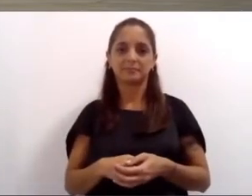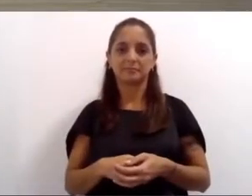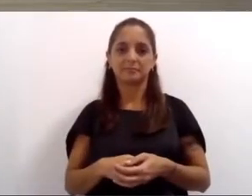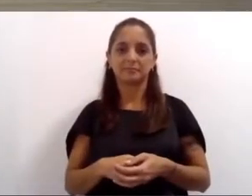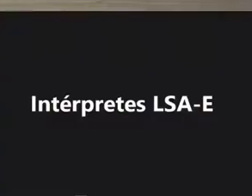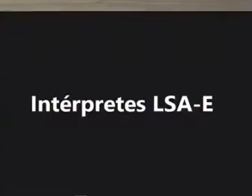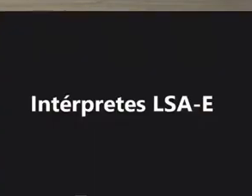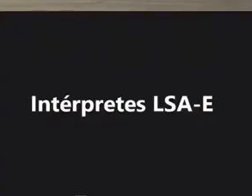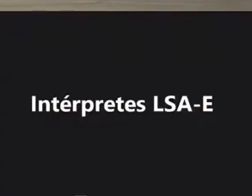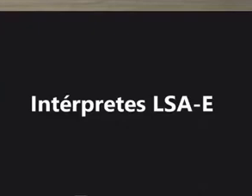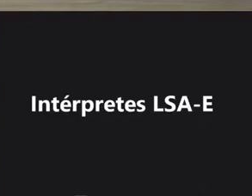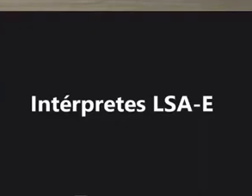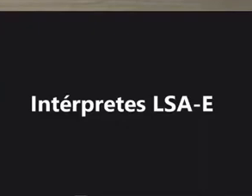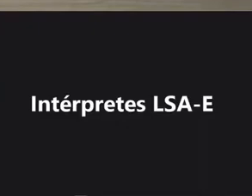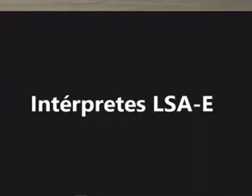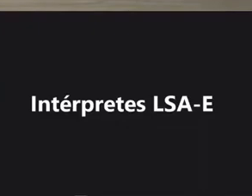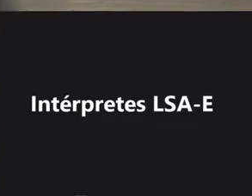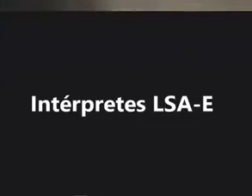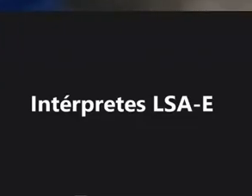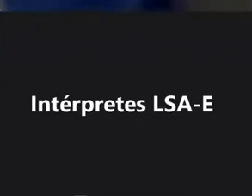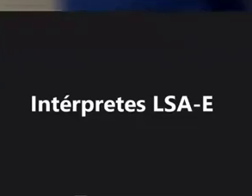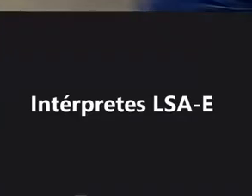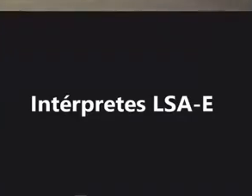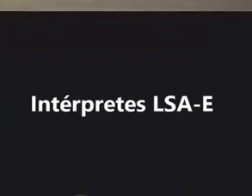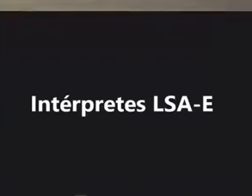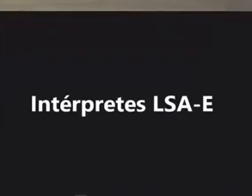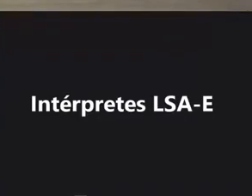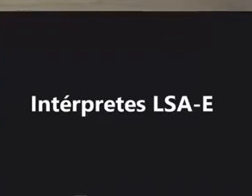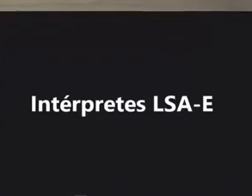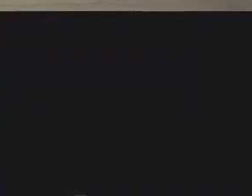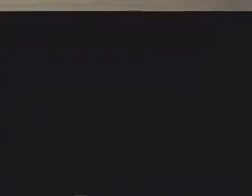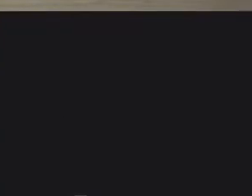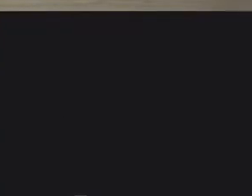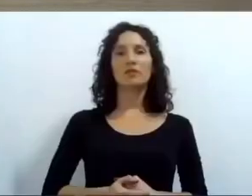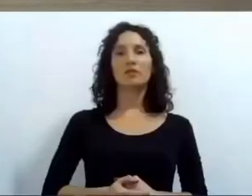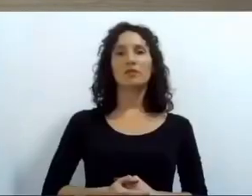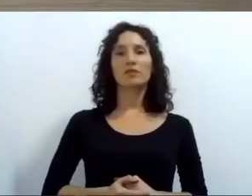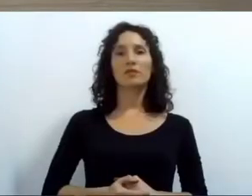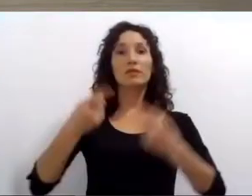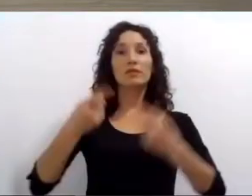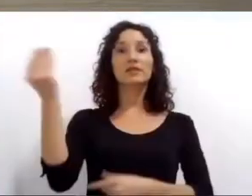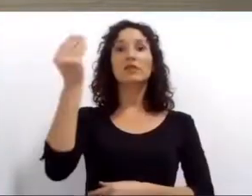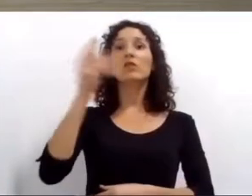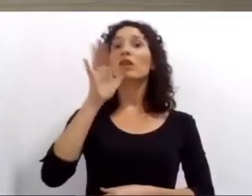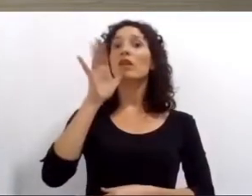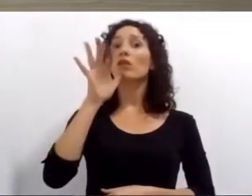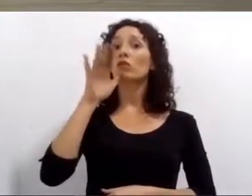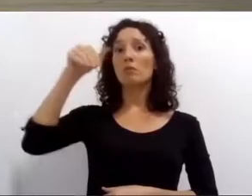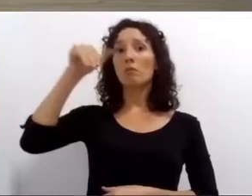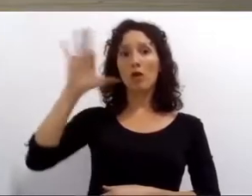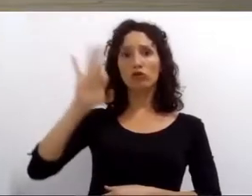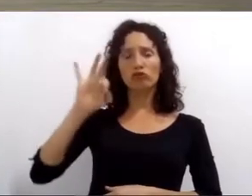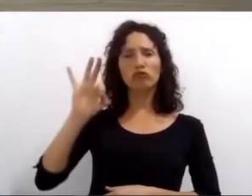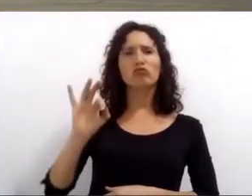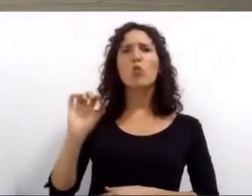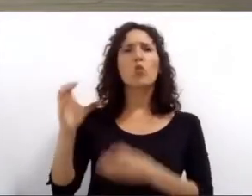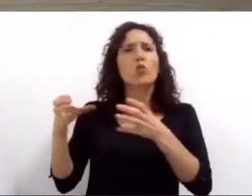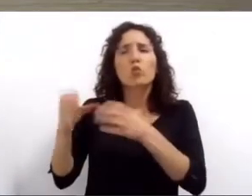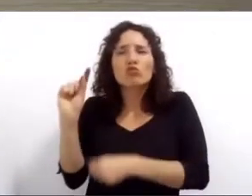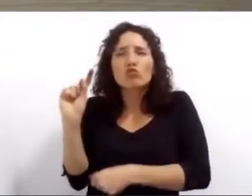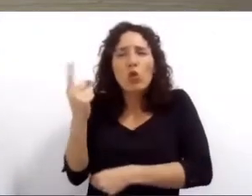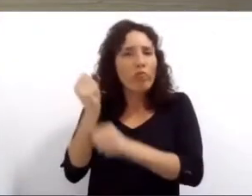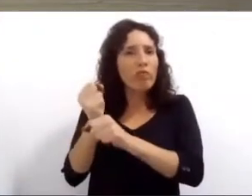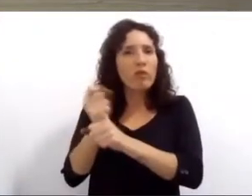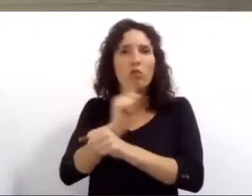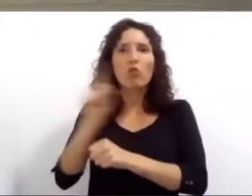reuniéndonos por primera vez el sábado 14 de marzo. No lo hicimos solos, nos pusimos de acuerdo con todos y